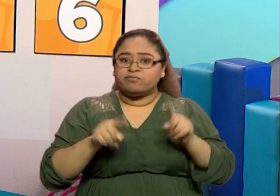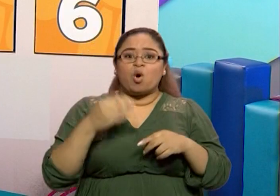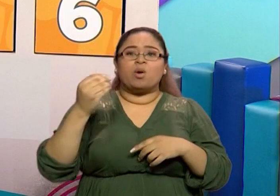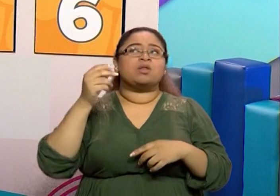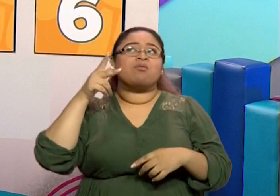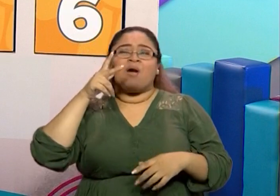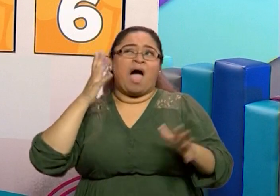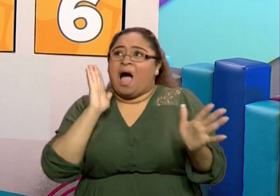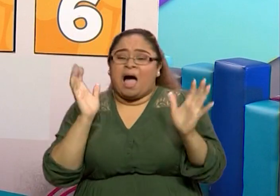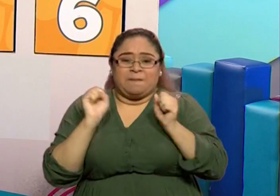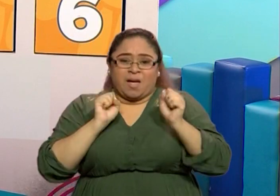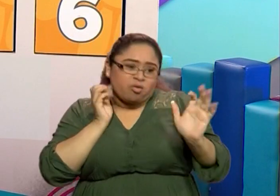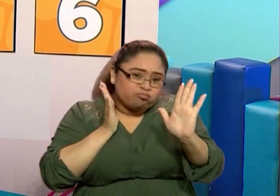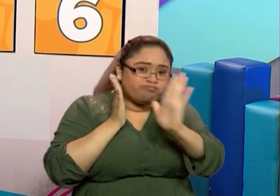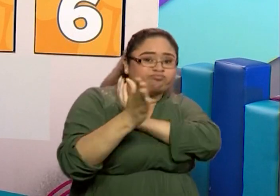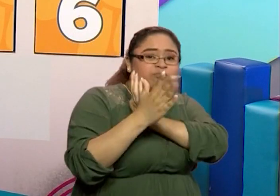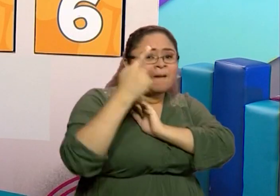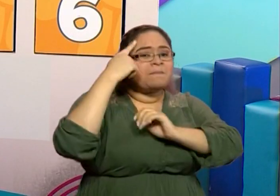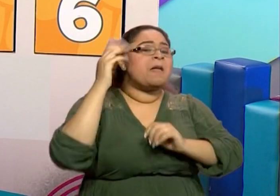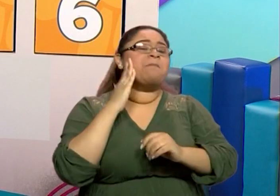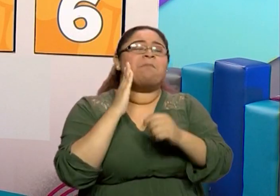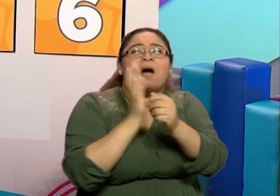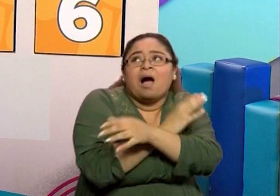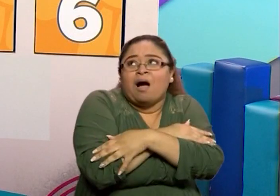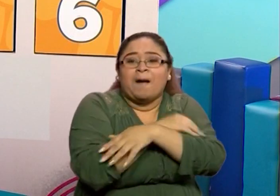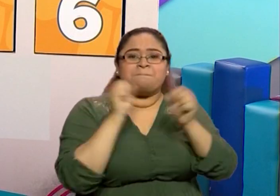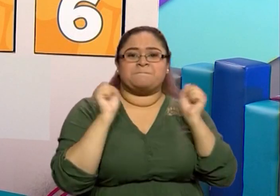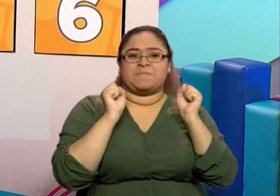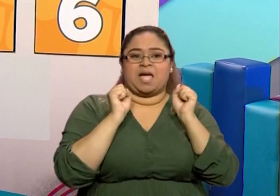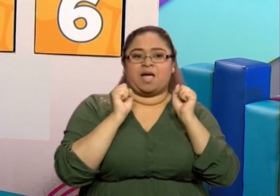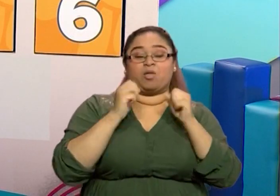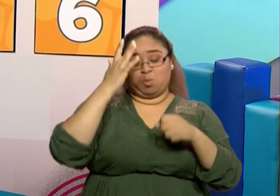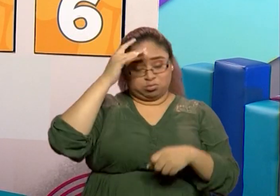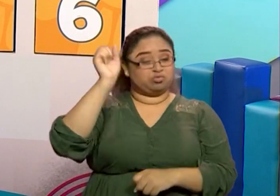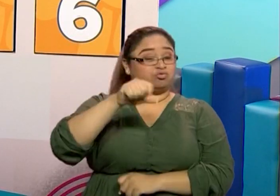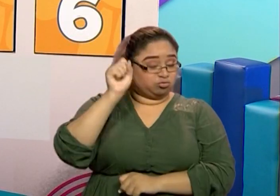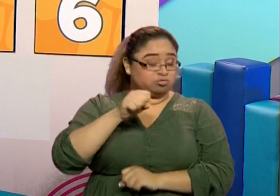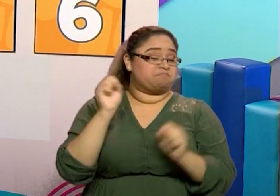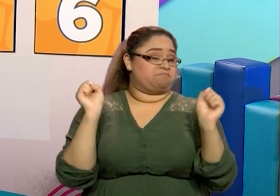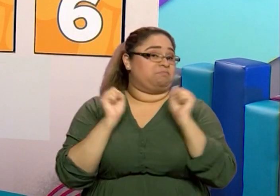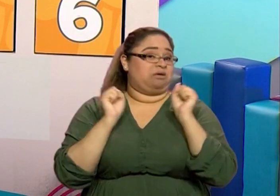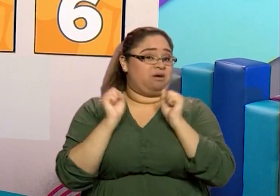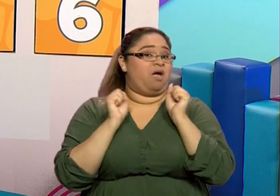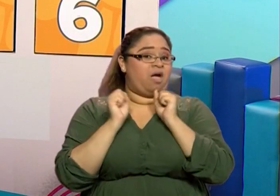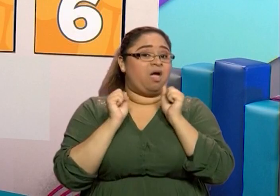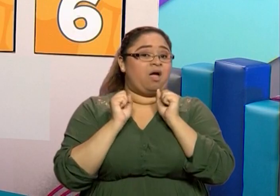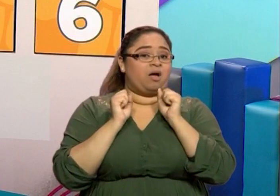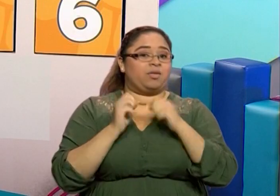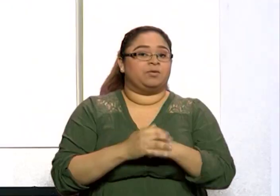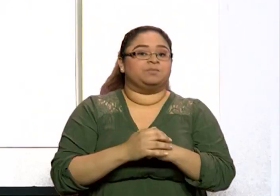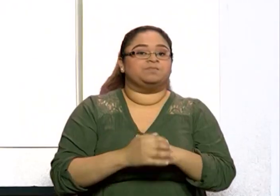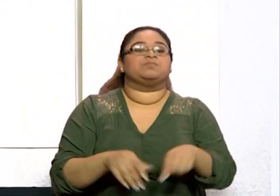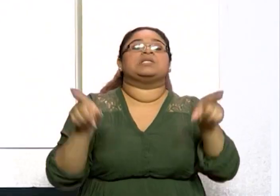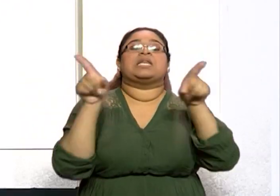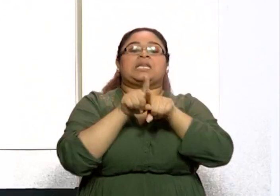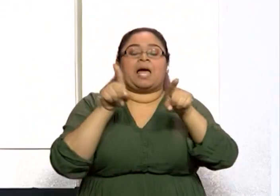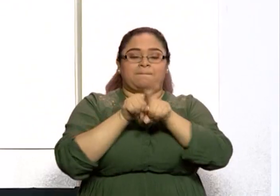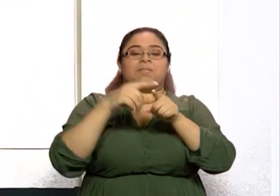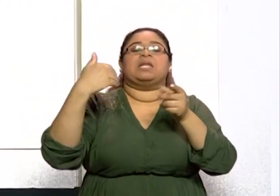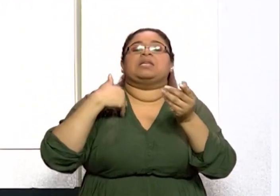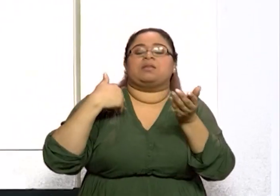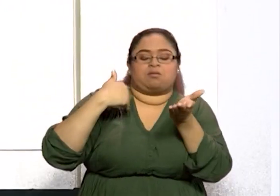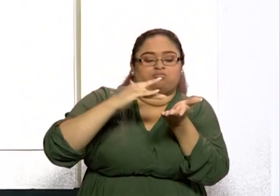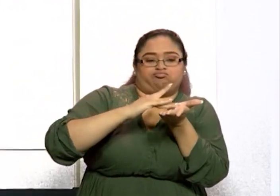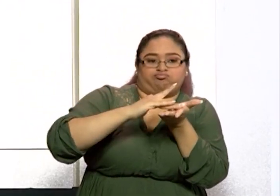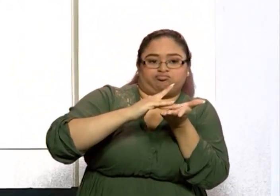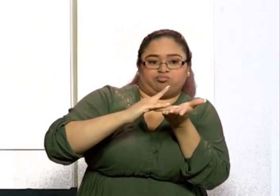donde nuestra mamá a que nos abrace, porque esos sonidos dan mucho miedo. Y también le tenemos la transcripción aquí en el